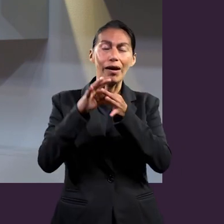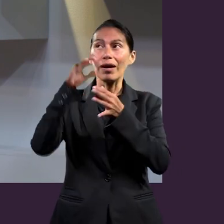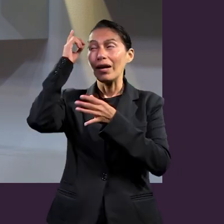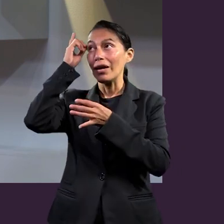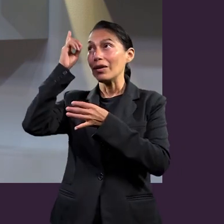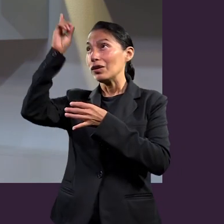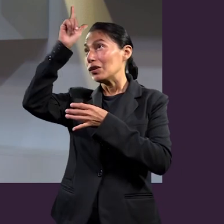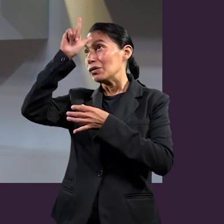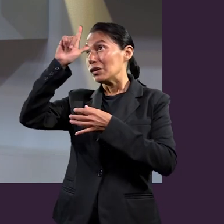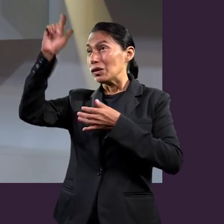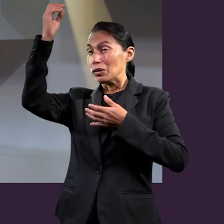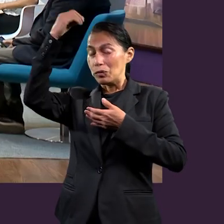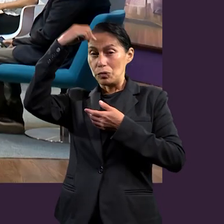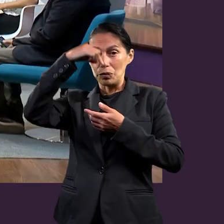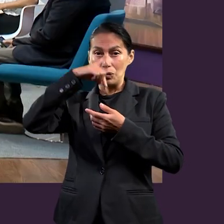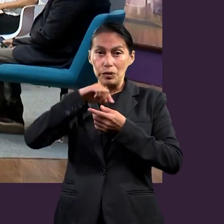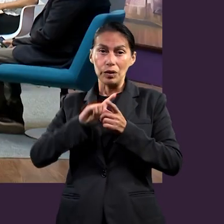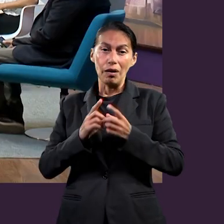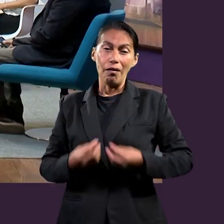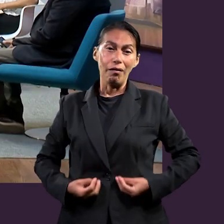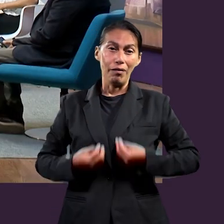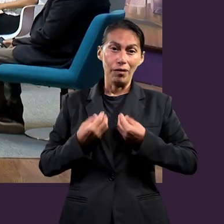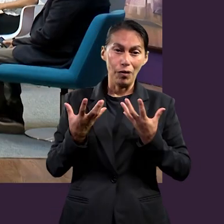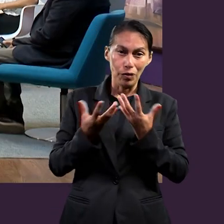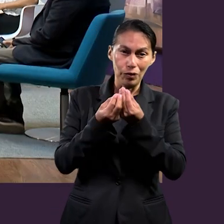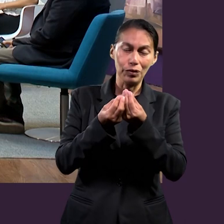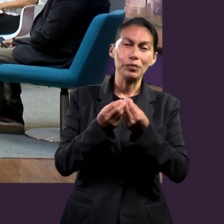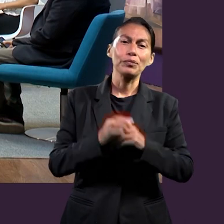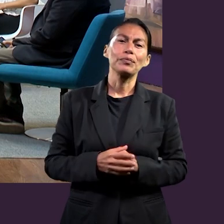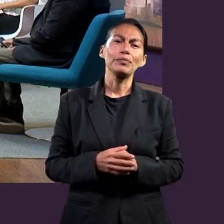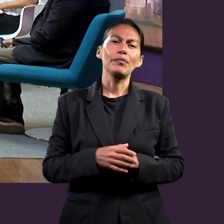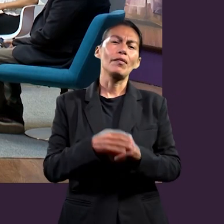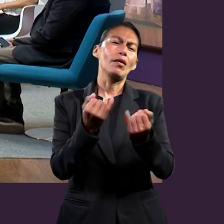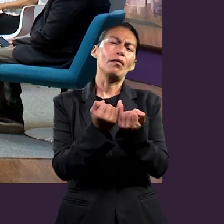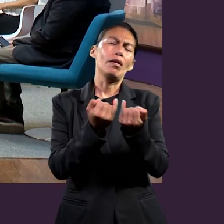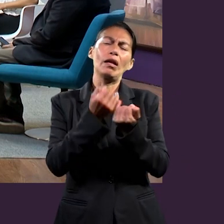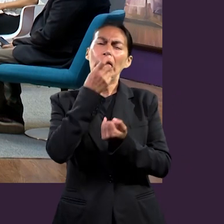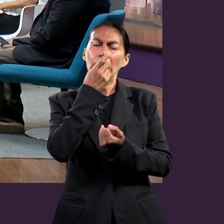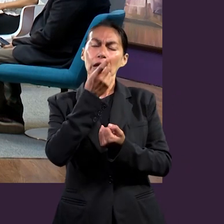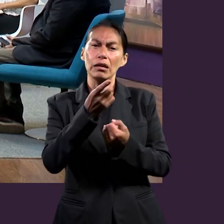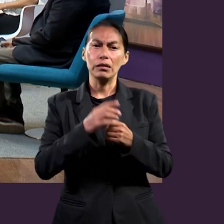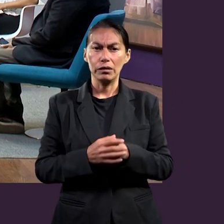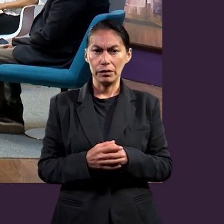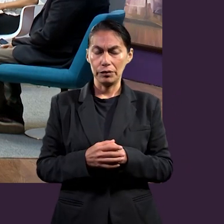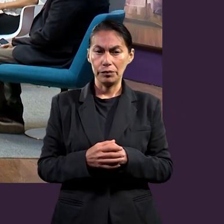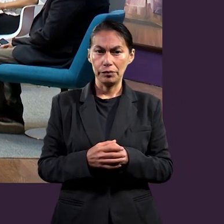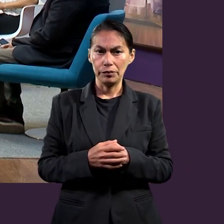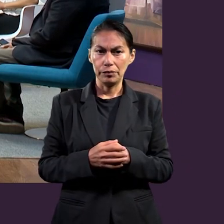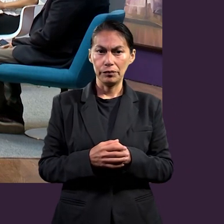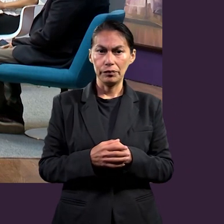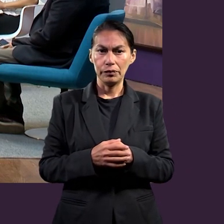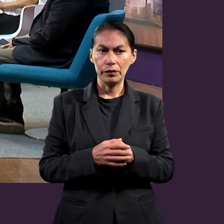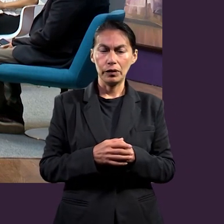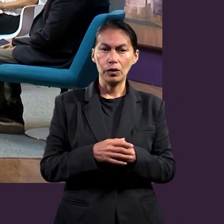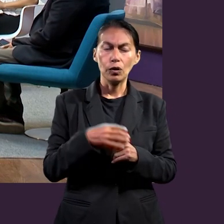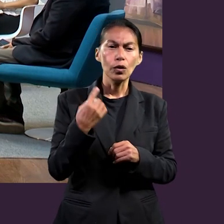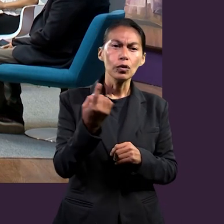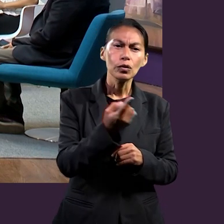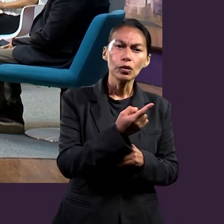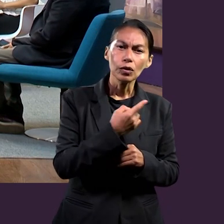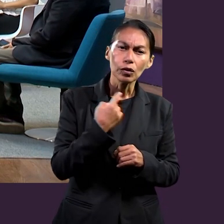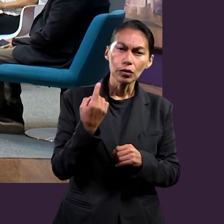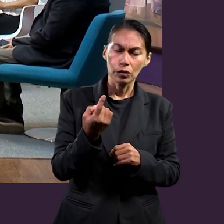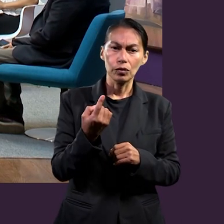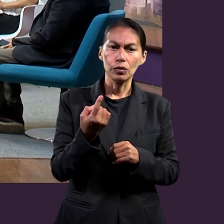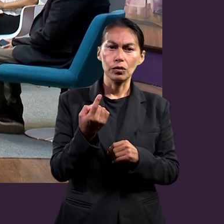morada de Dios en el Espíritu. Y algo más que agrega, que me llama la atención, es el hecho de que eso nos lleva a una